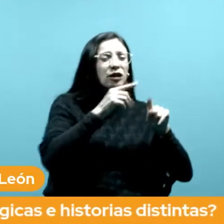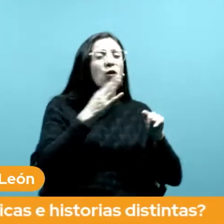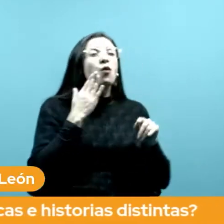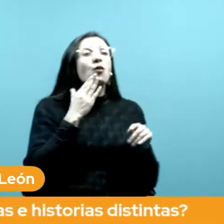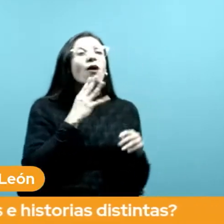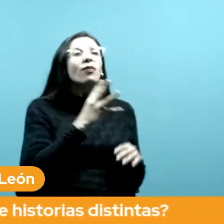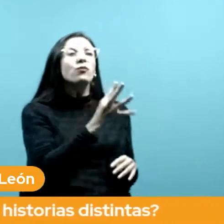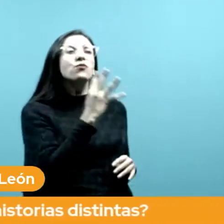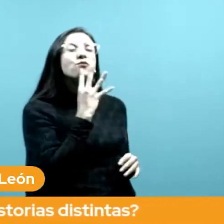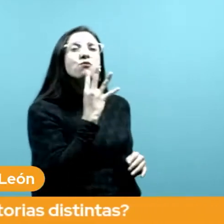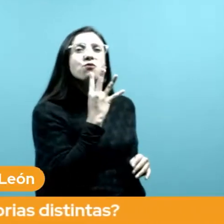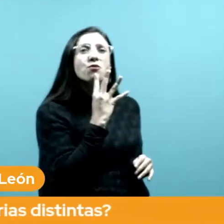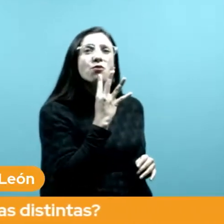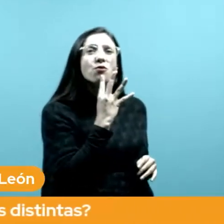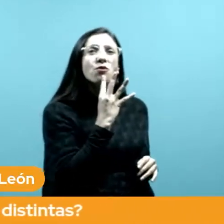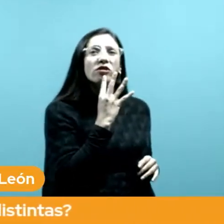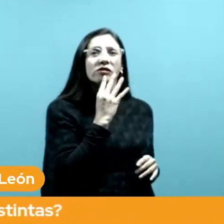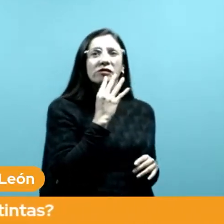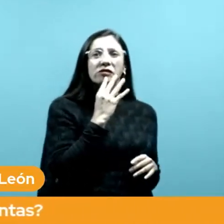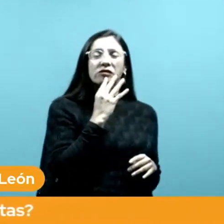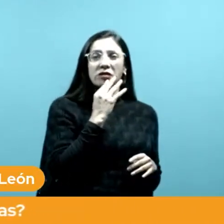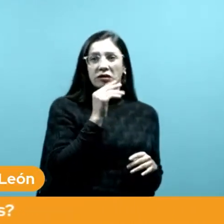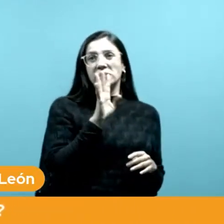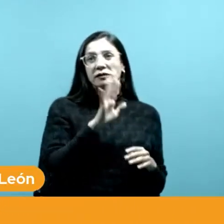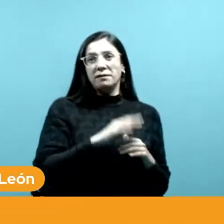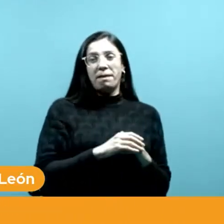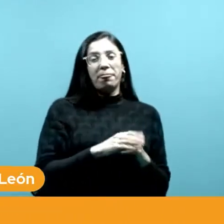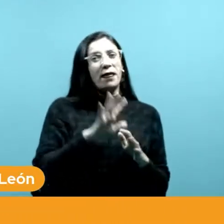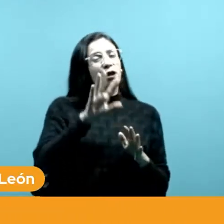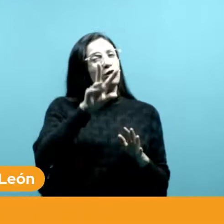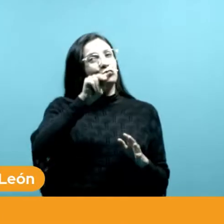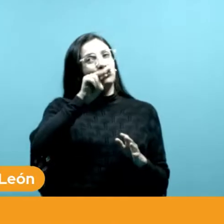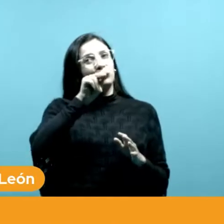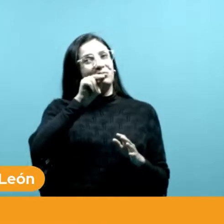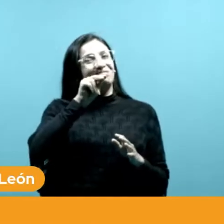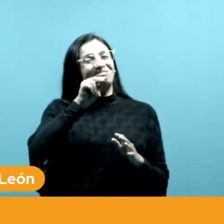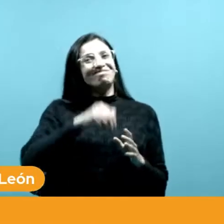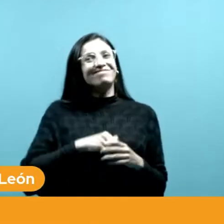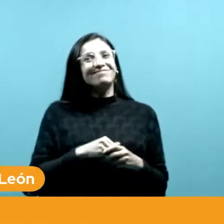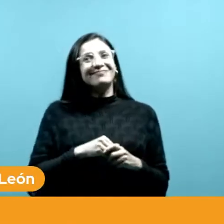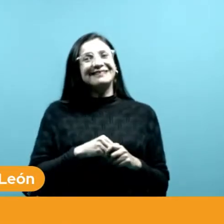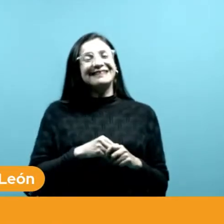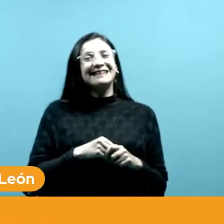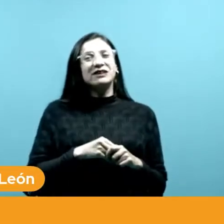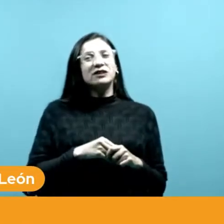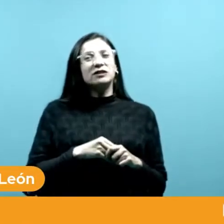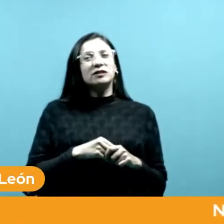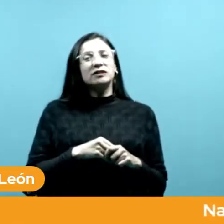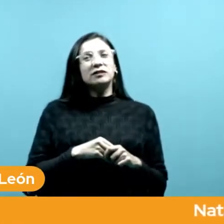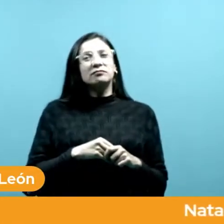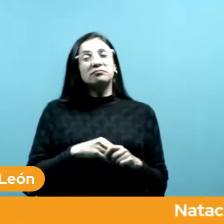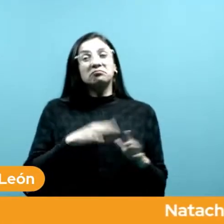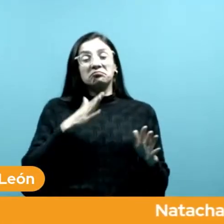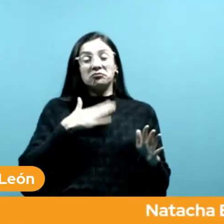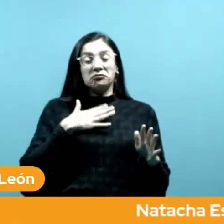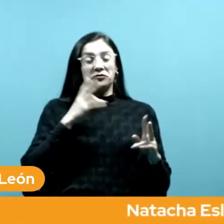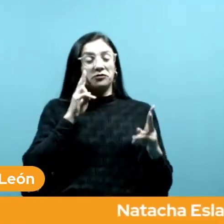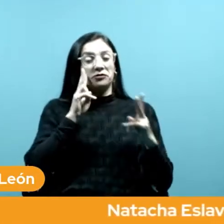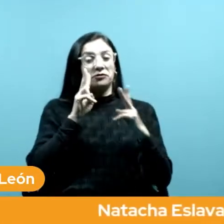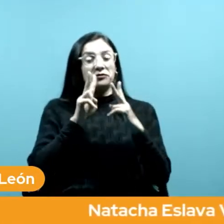no entendería pensando desde lo que lo que yo conozco que es el